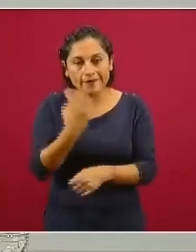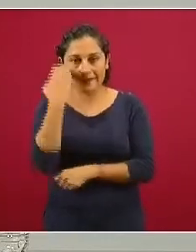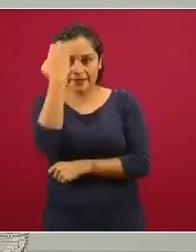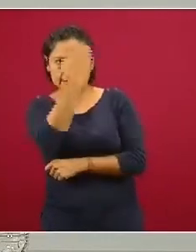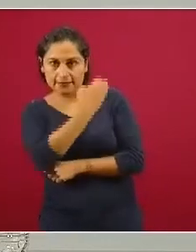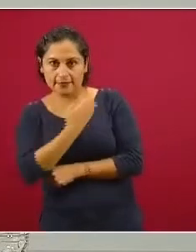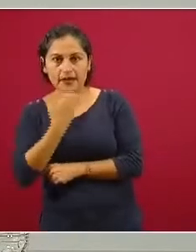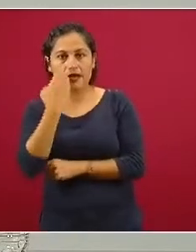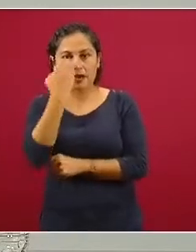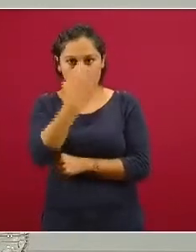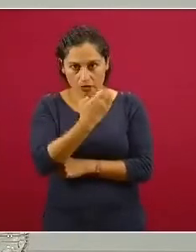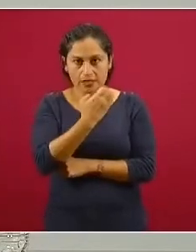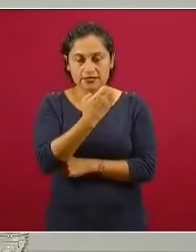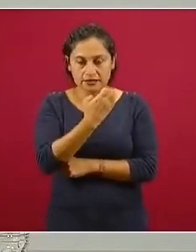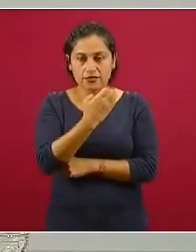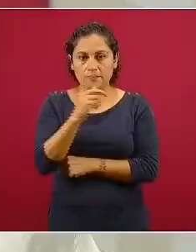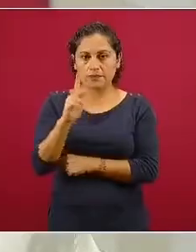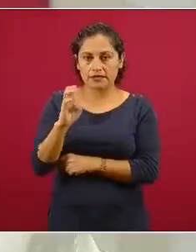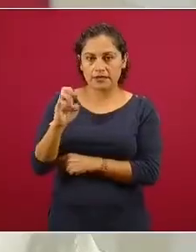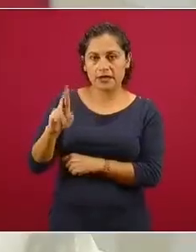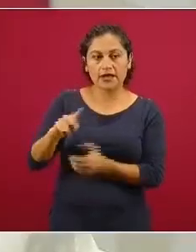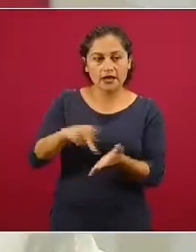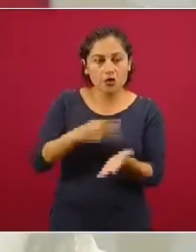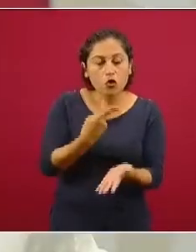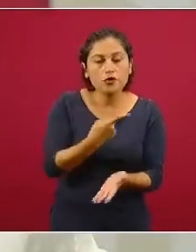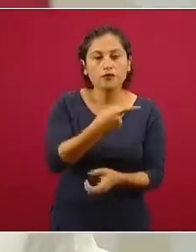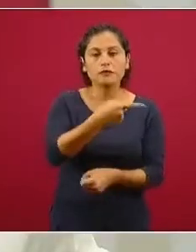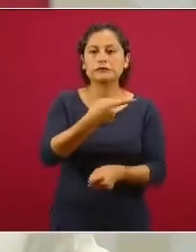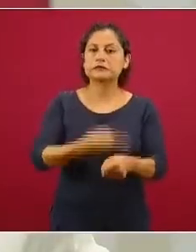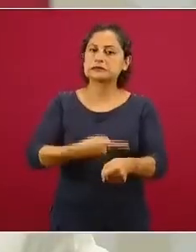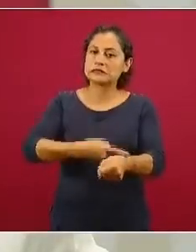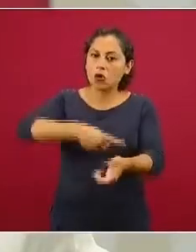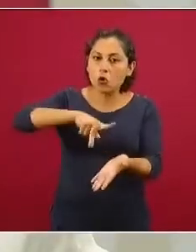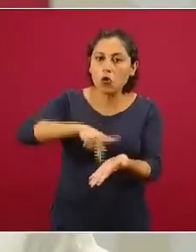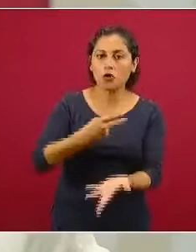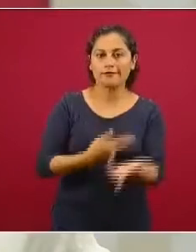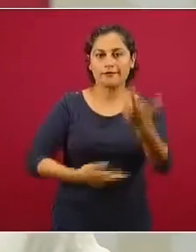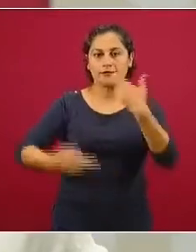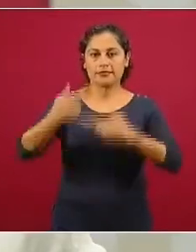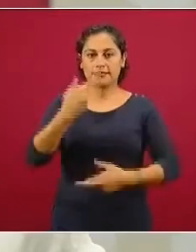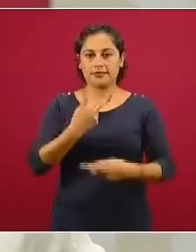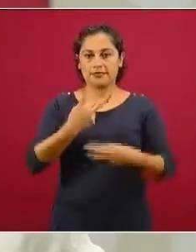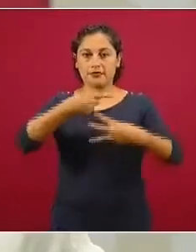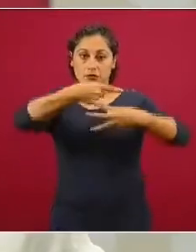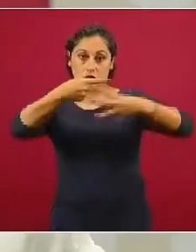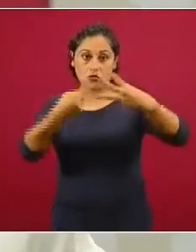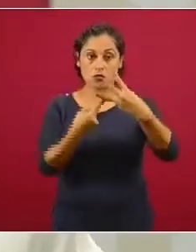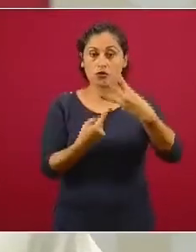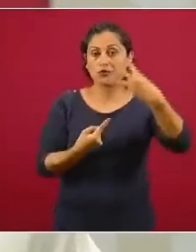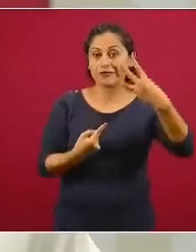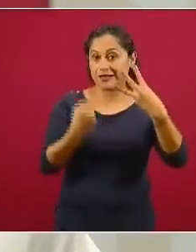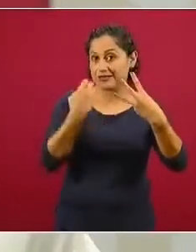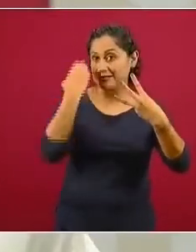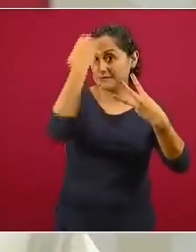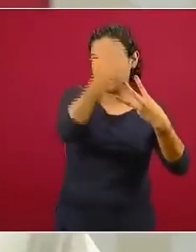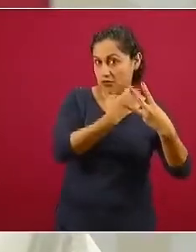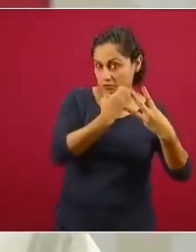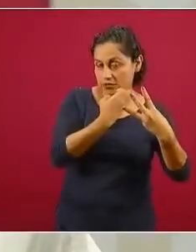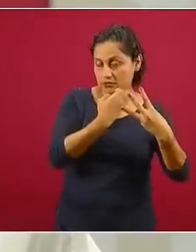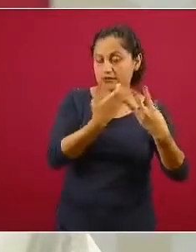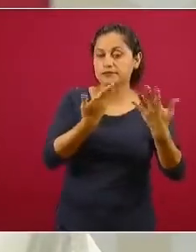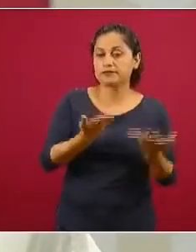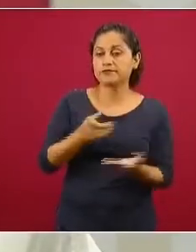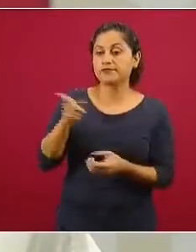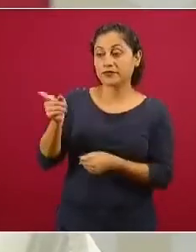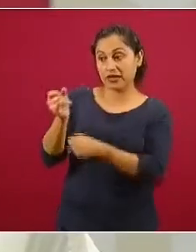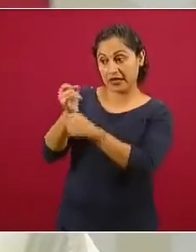una tercera prueba positiva después del nuevo episodio. Lo que se ha reportado en el caso de Hong Kong también